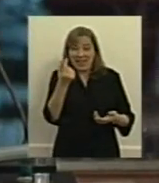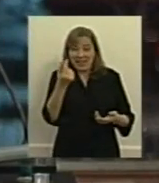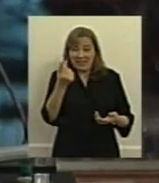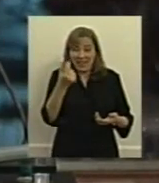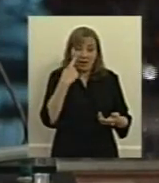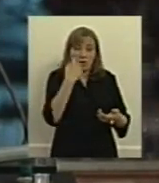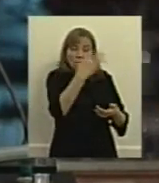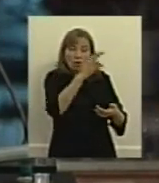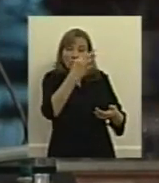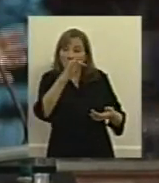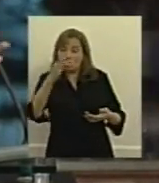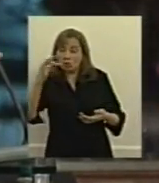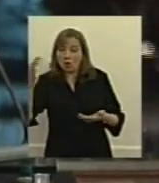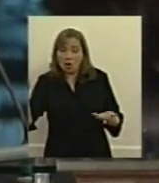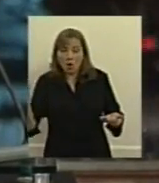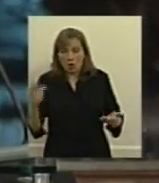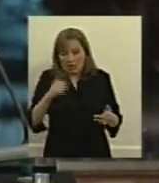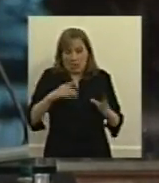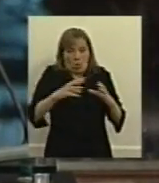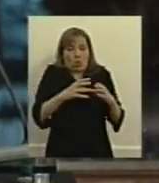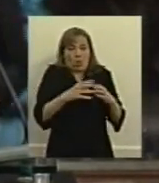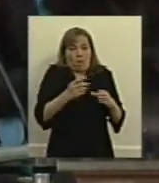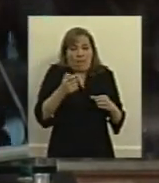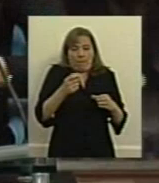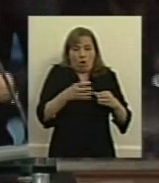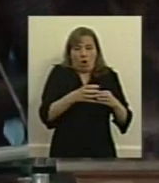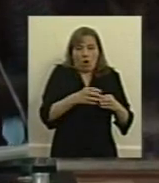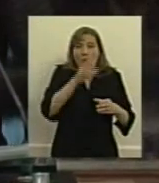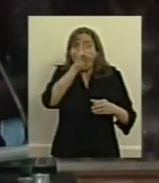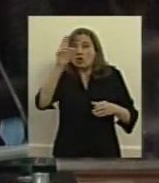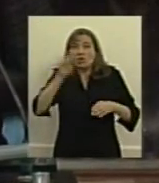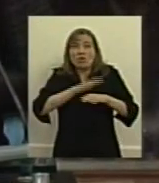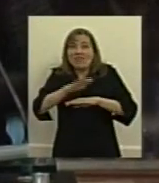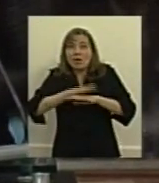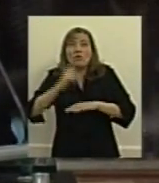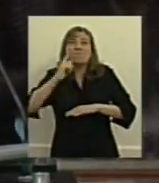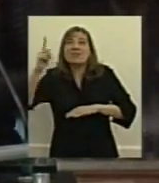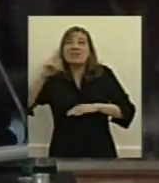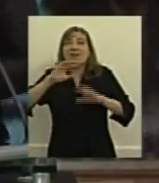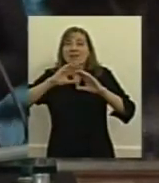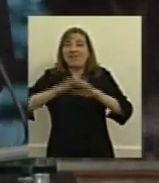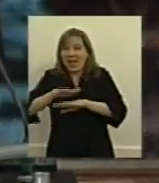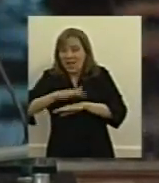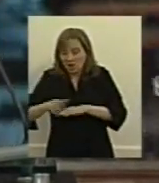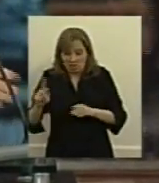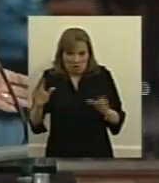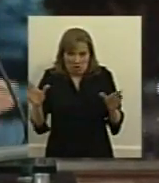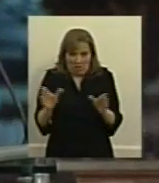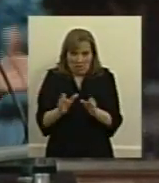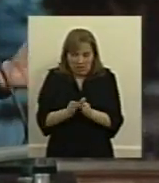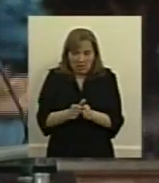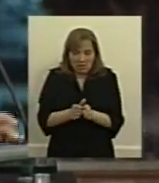y además un universo muy reducido no estamos hablando de 800 bancos mil bancos dos mil bancos estamos hablando y sin embargo